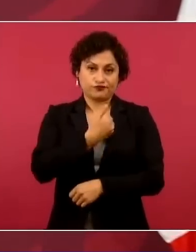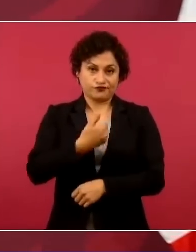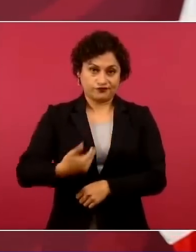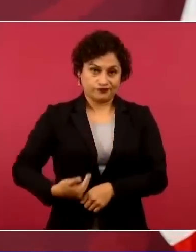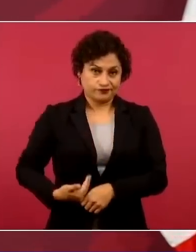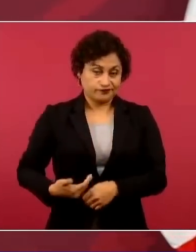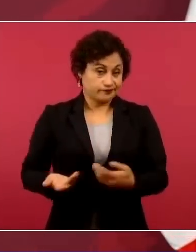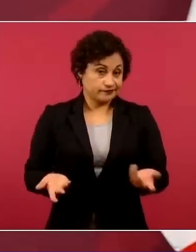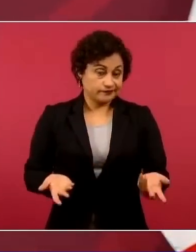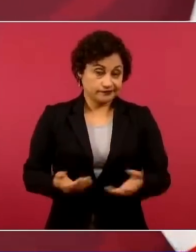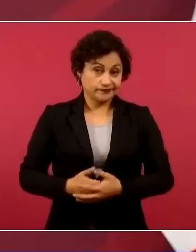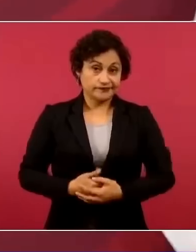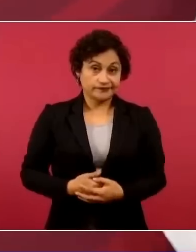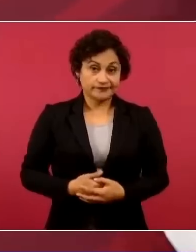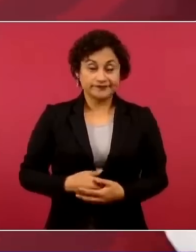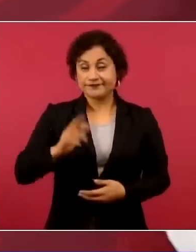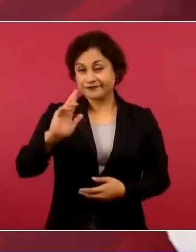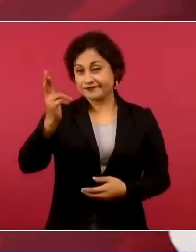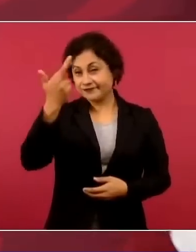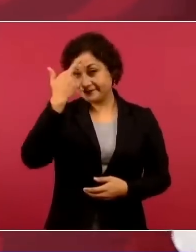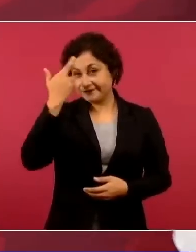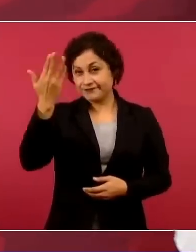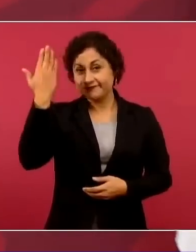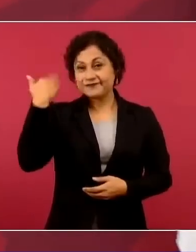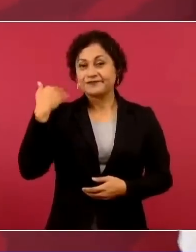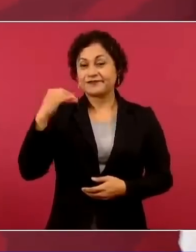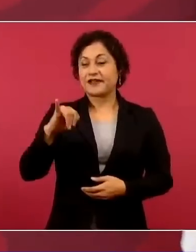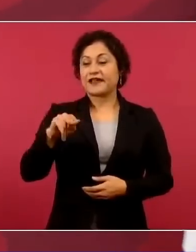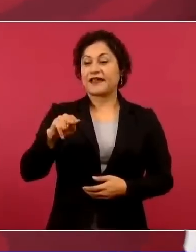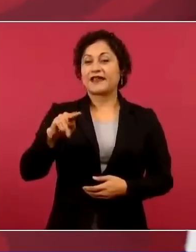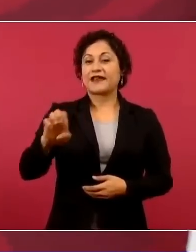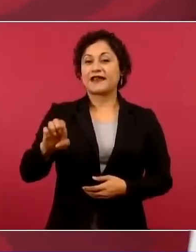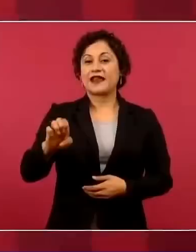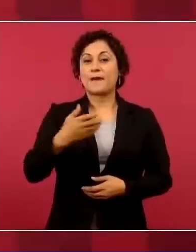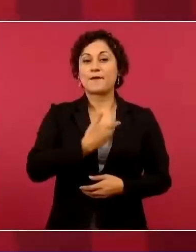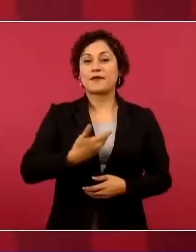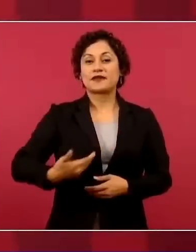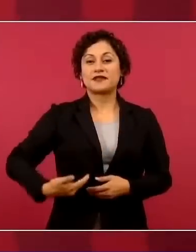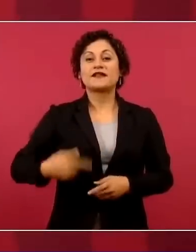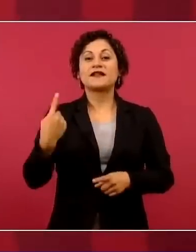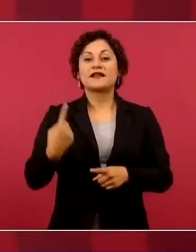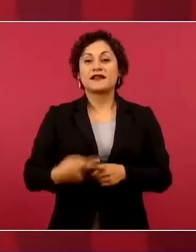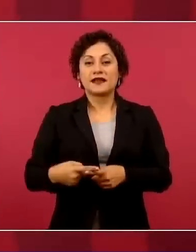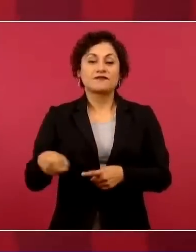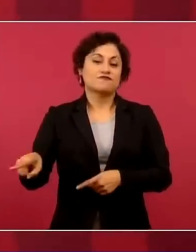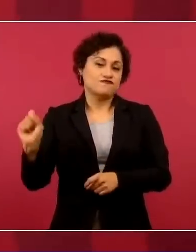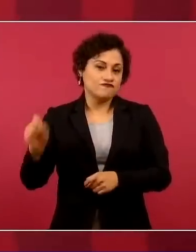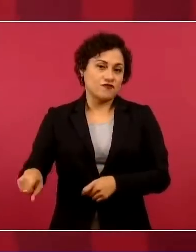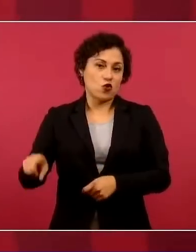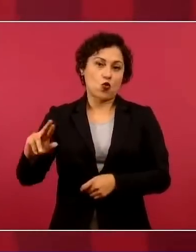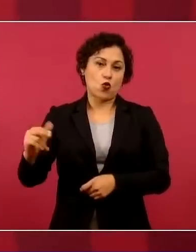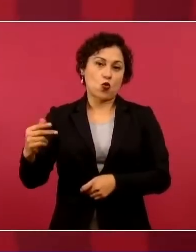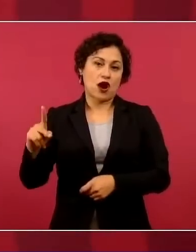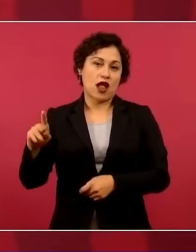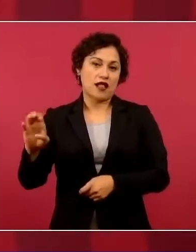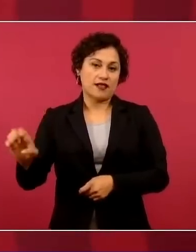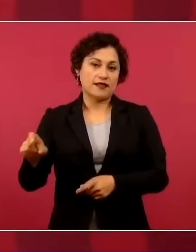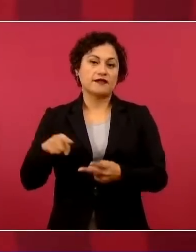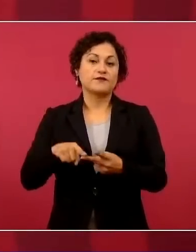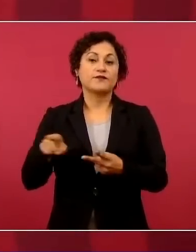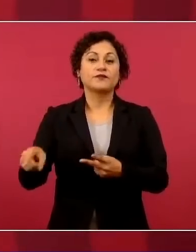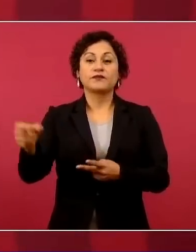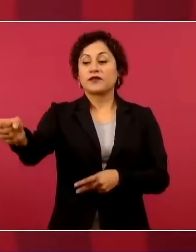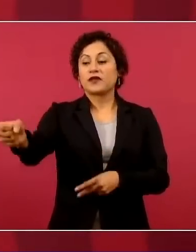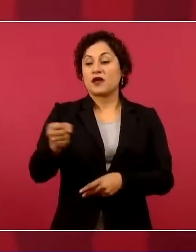¿Quién era el candidato? INE? Ugalde. ¿Quién contrató a Hildebrando, cuñado de